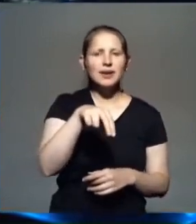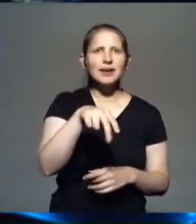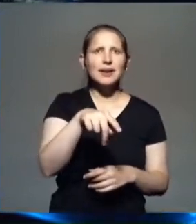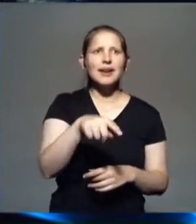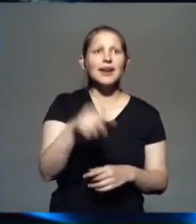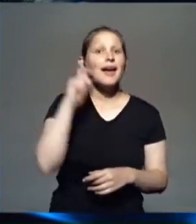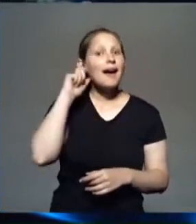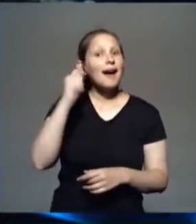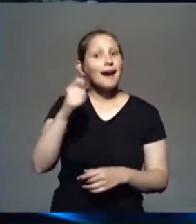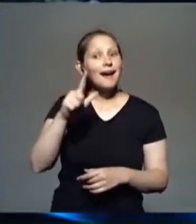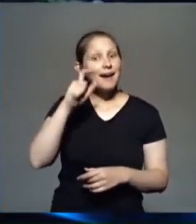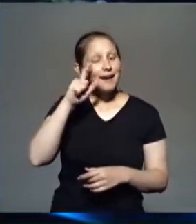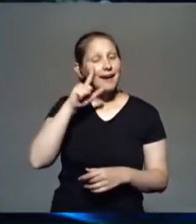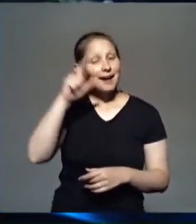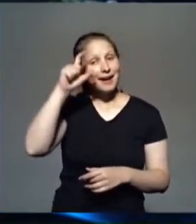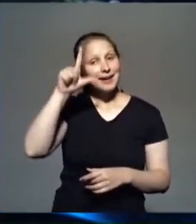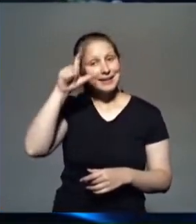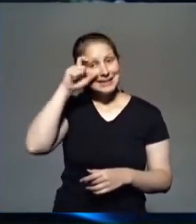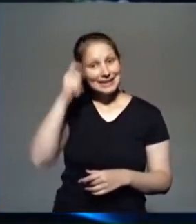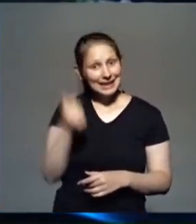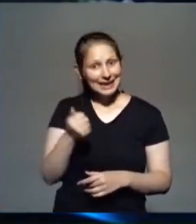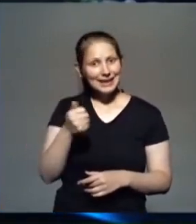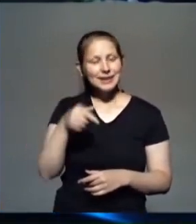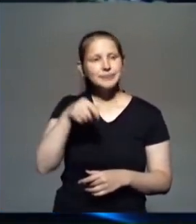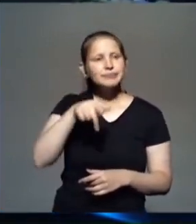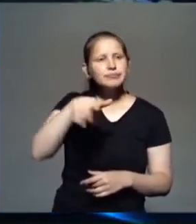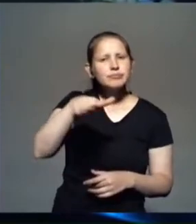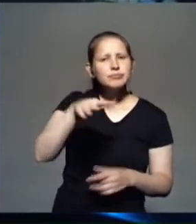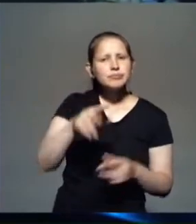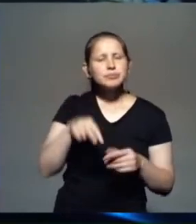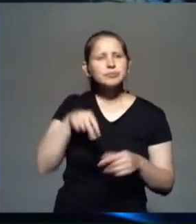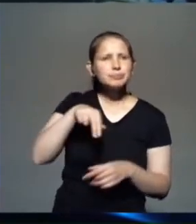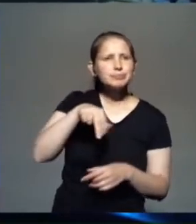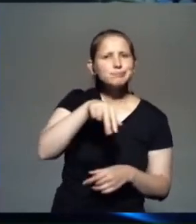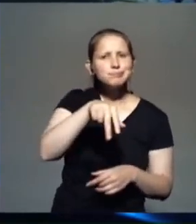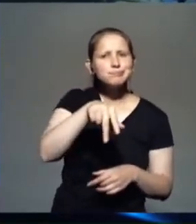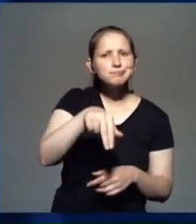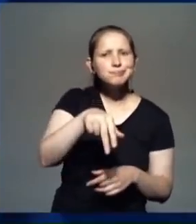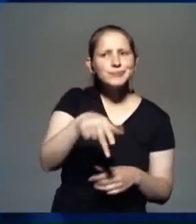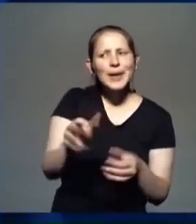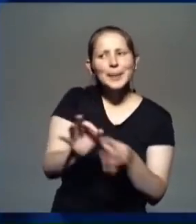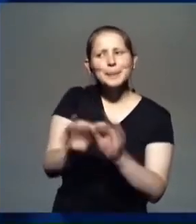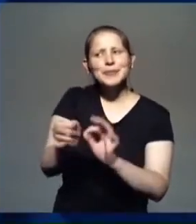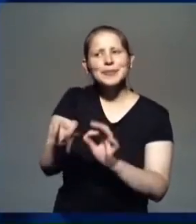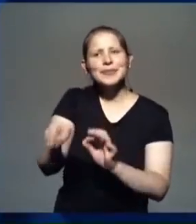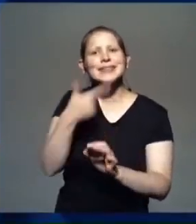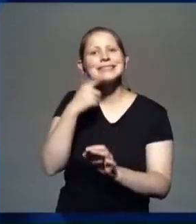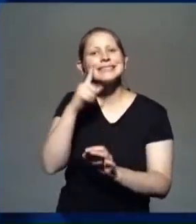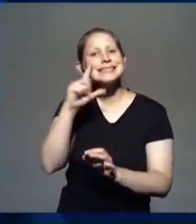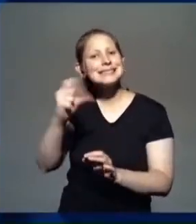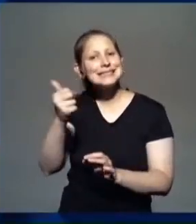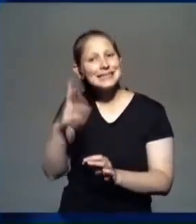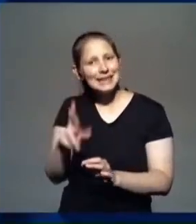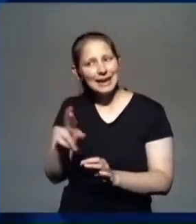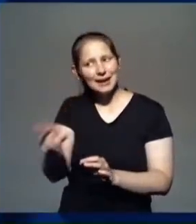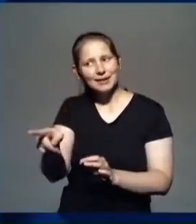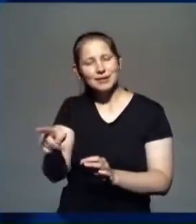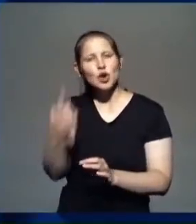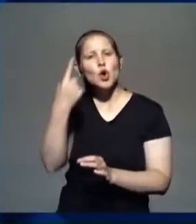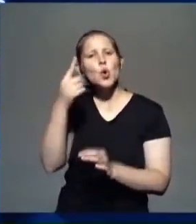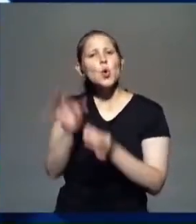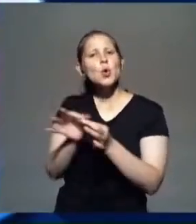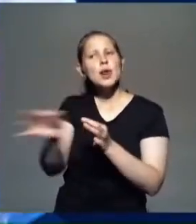cerca de la ciudad de Sicar. No pasa por Sicar, pasa cerca. ¿A cuánto pasa? A un kilómetro.